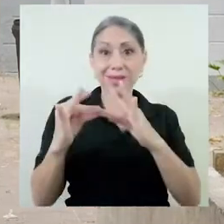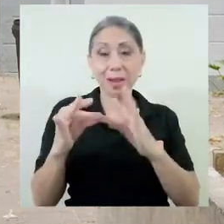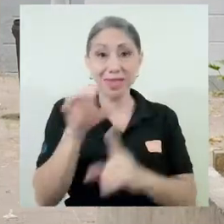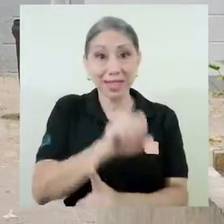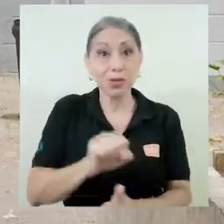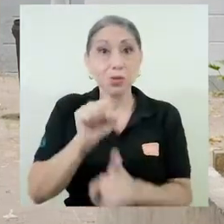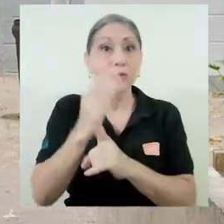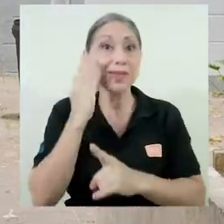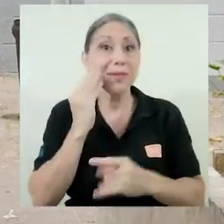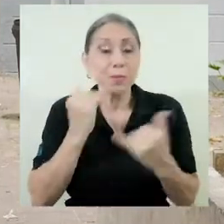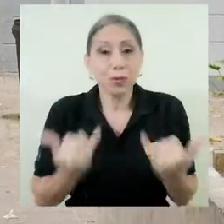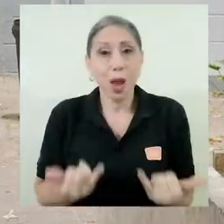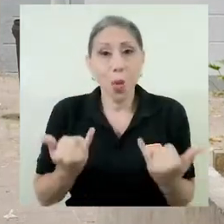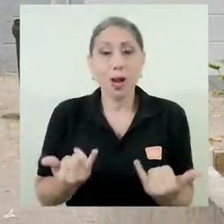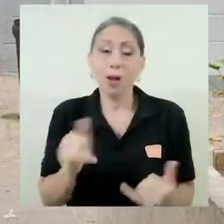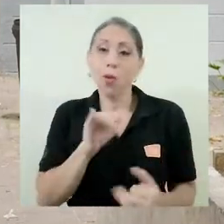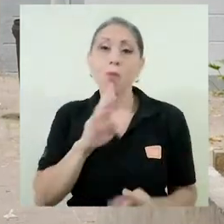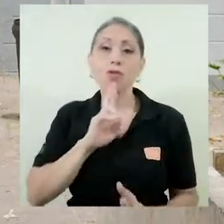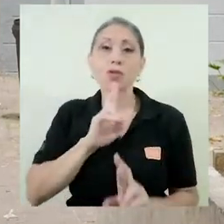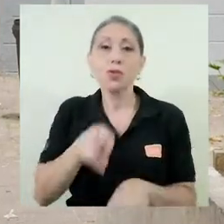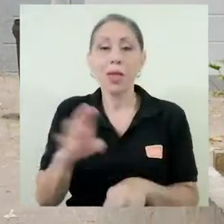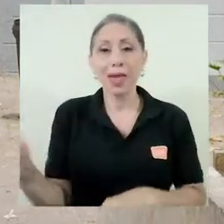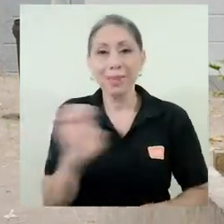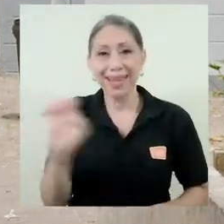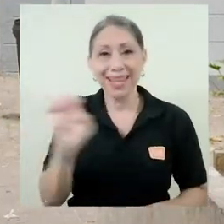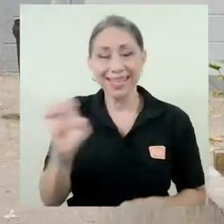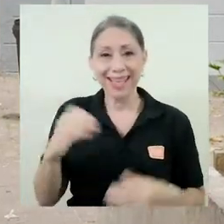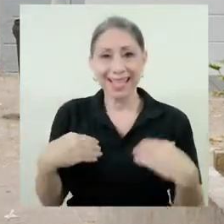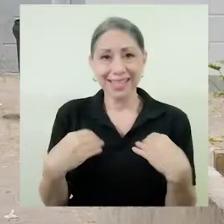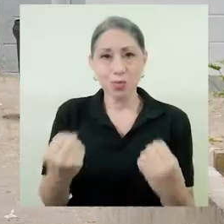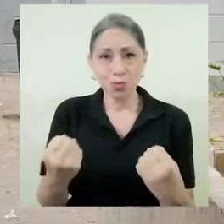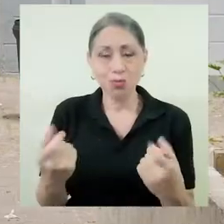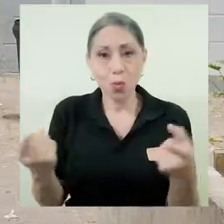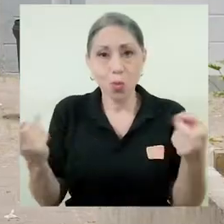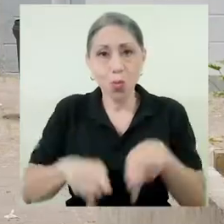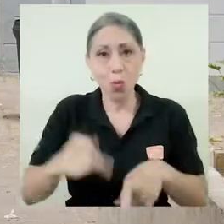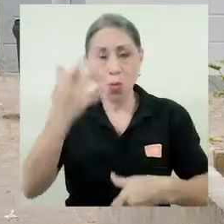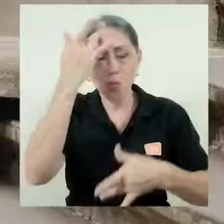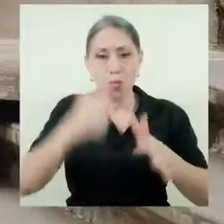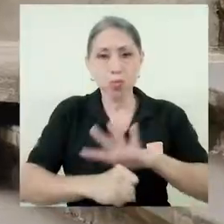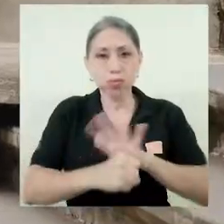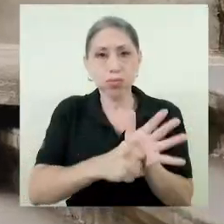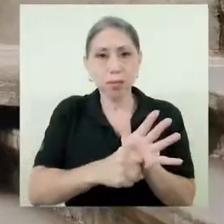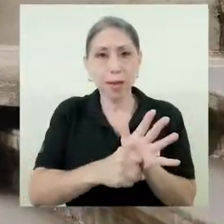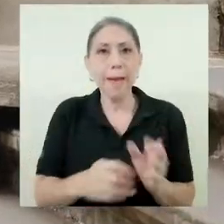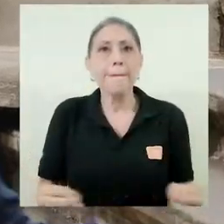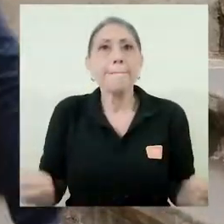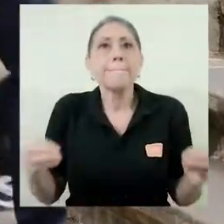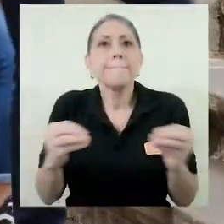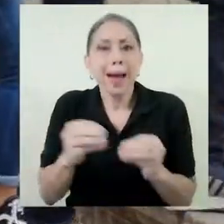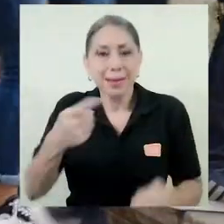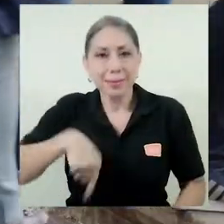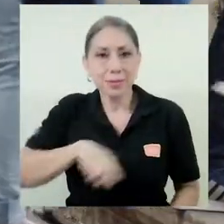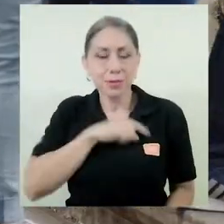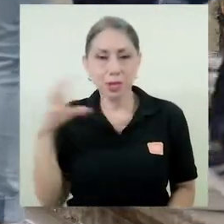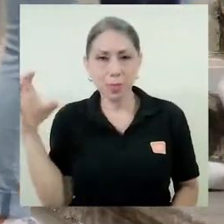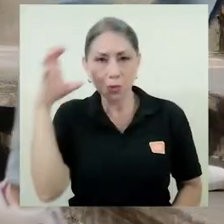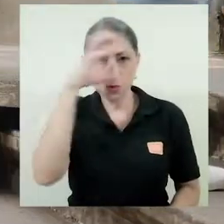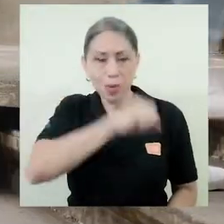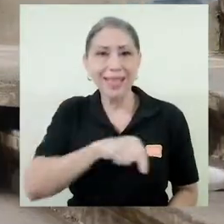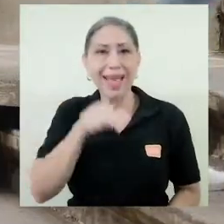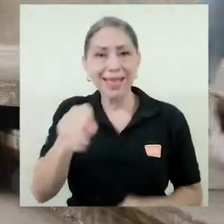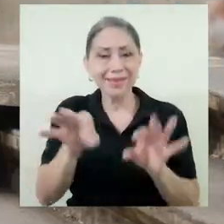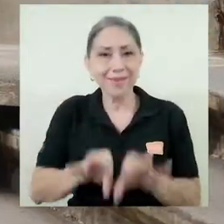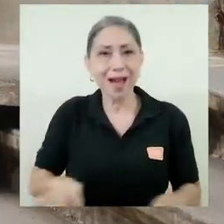en día a producto de la emergencia sanitaria ocasionada por el COVID-19, aún más percibimos ese